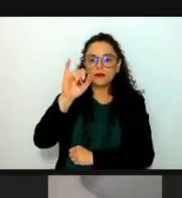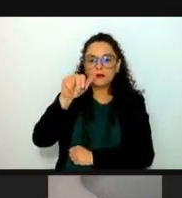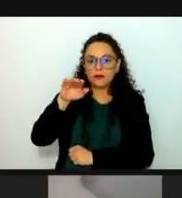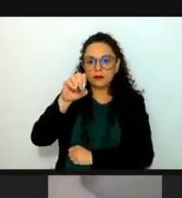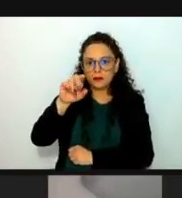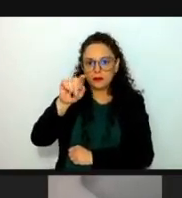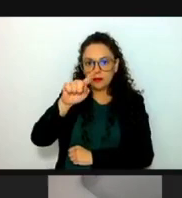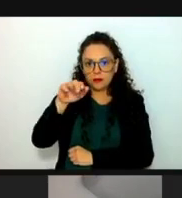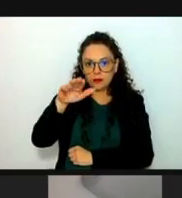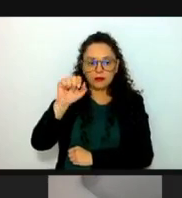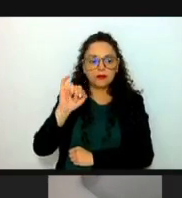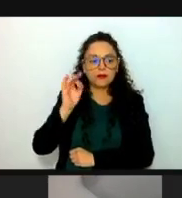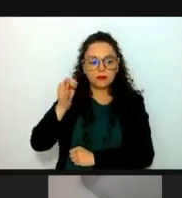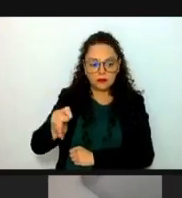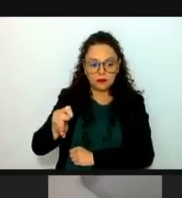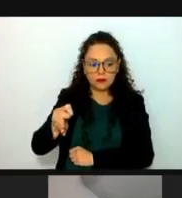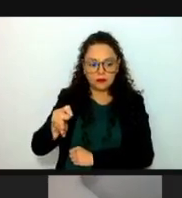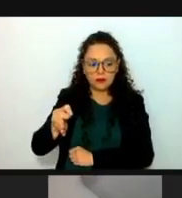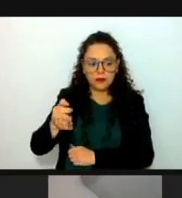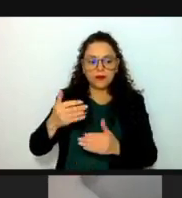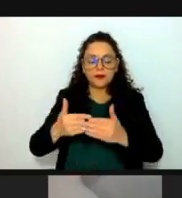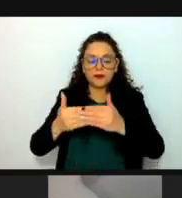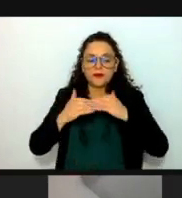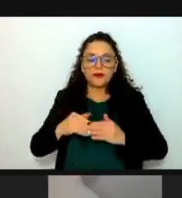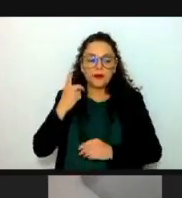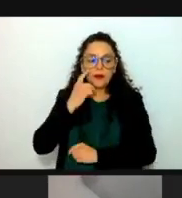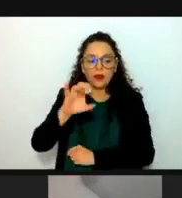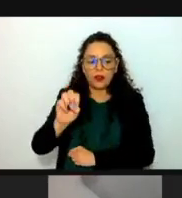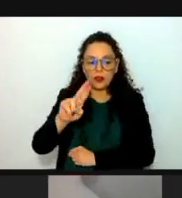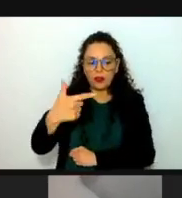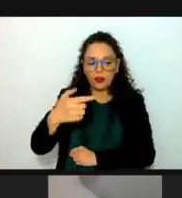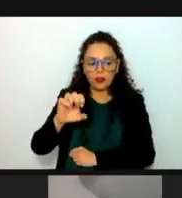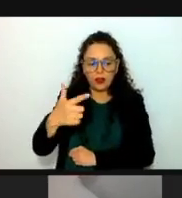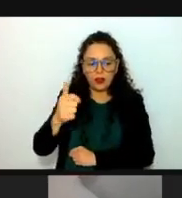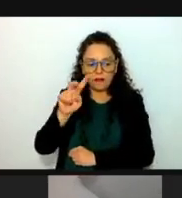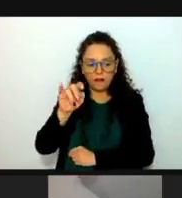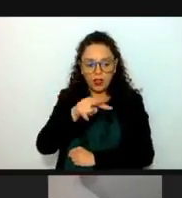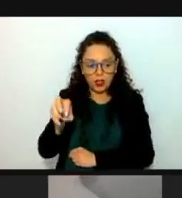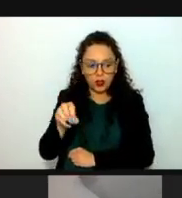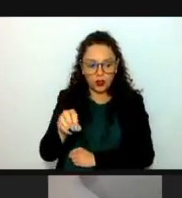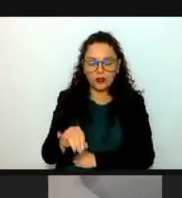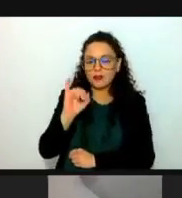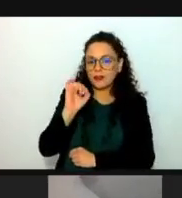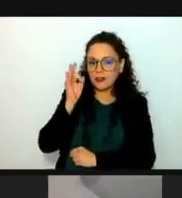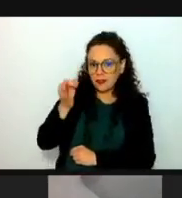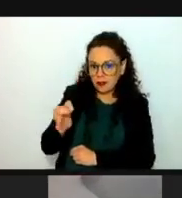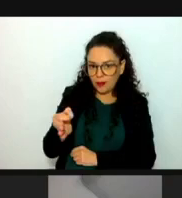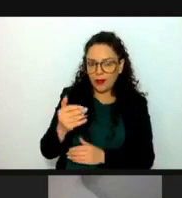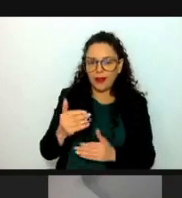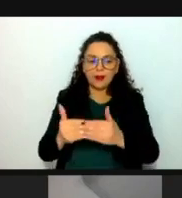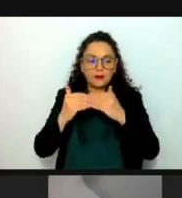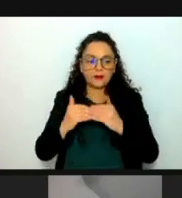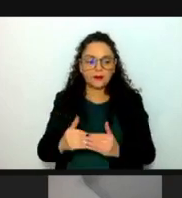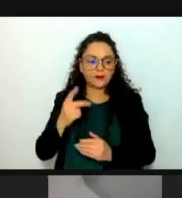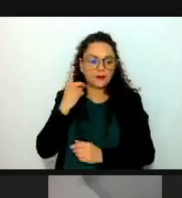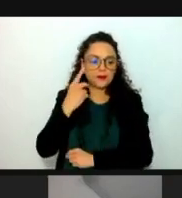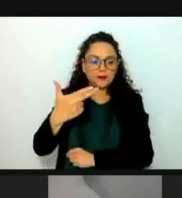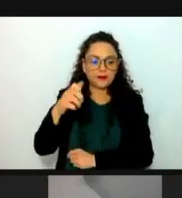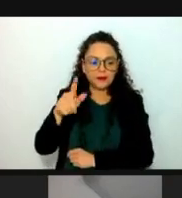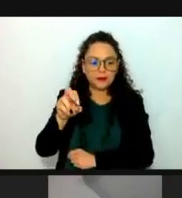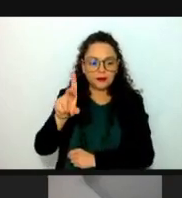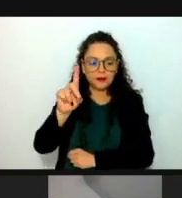a favor. Diputado Jorge Gaviño Ambriz. Gaviño, sí. Diputado Héctor Díaz Polanco.